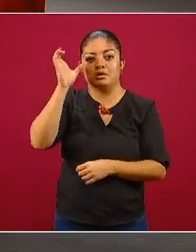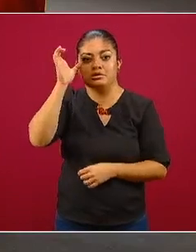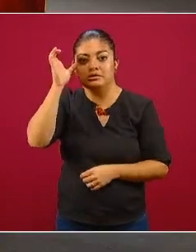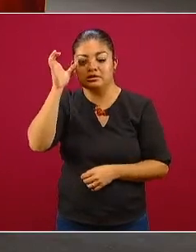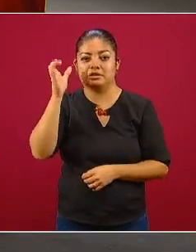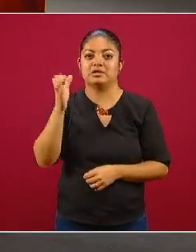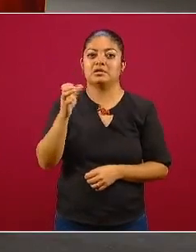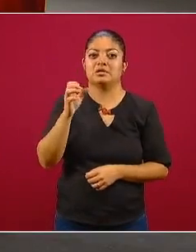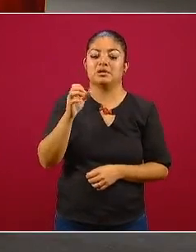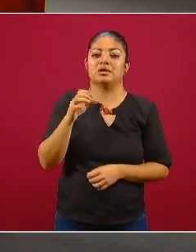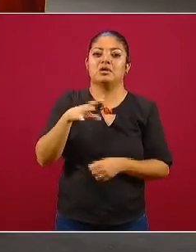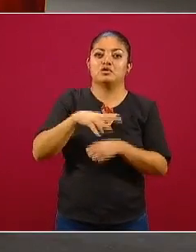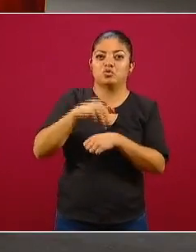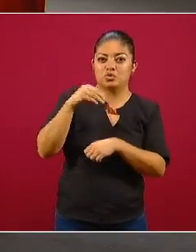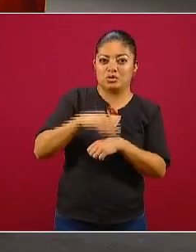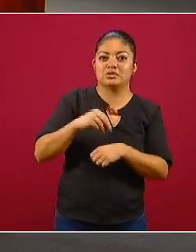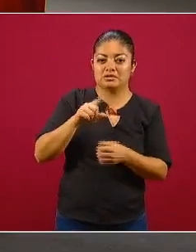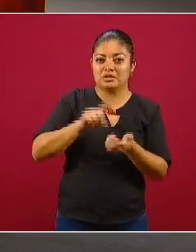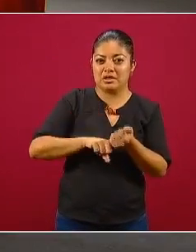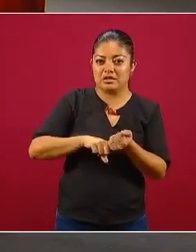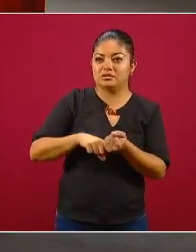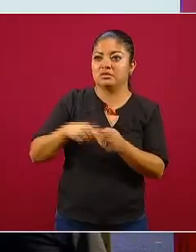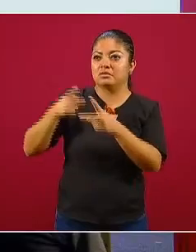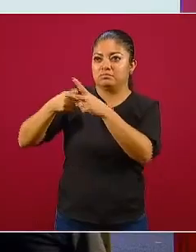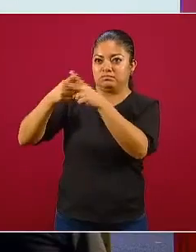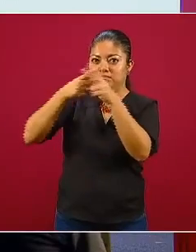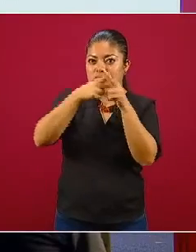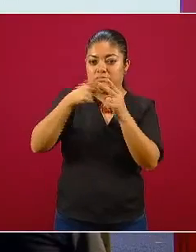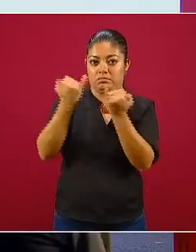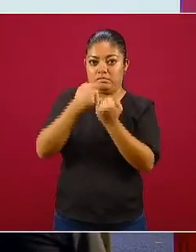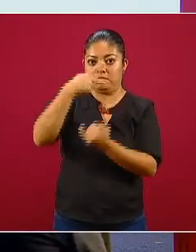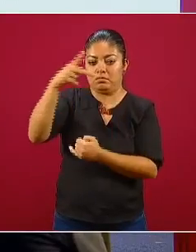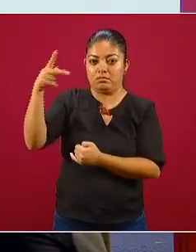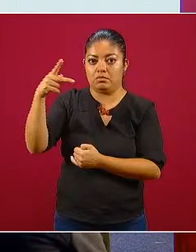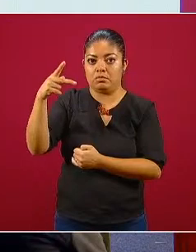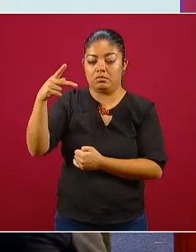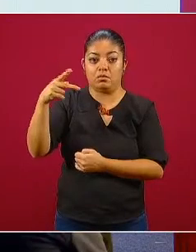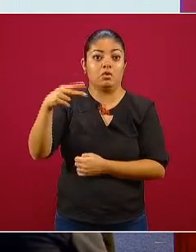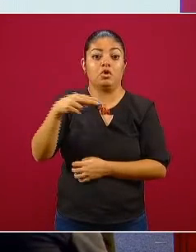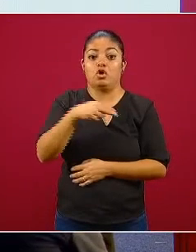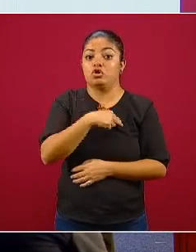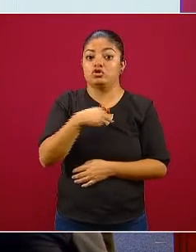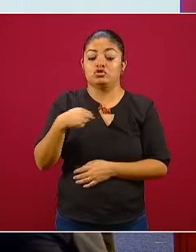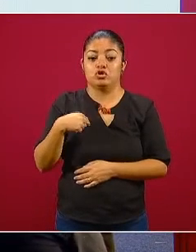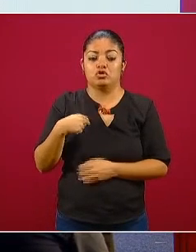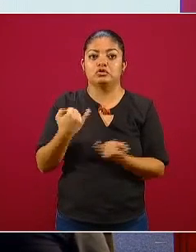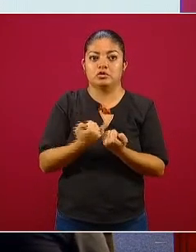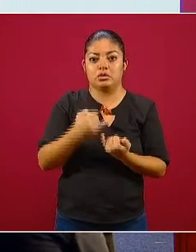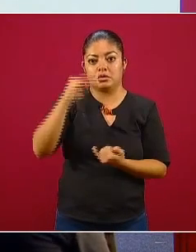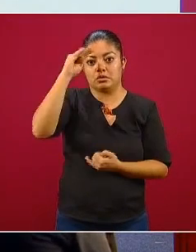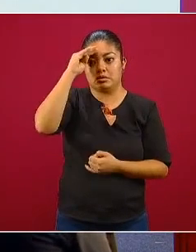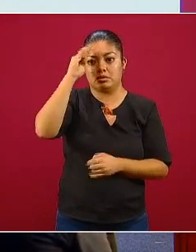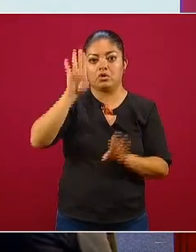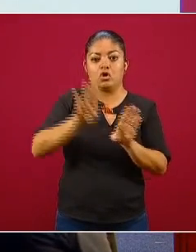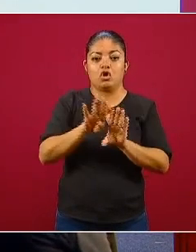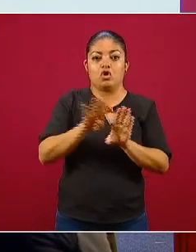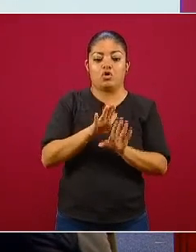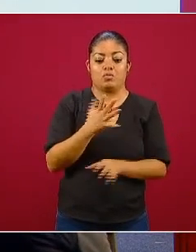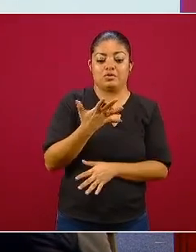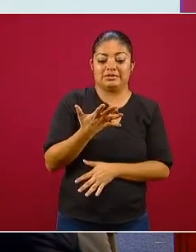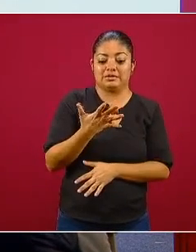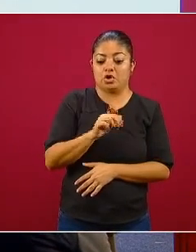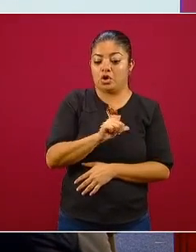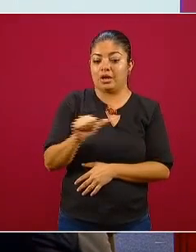mundo y es convencional en la vigilancia epidemiológica no considerar informativo los últimos cinco a siete